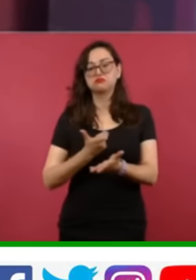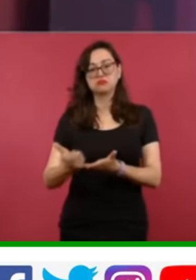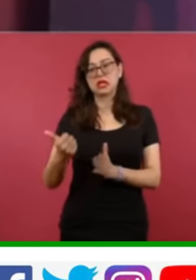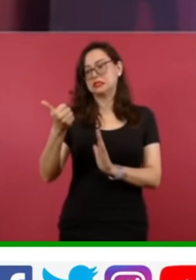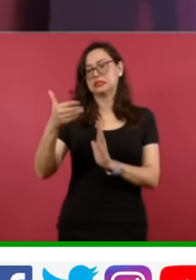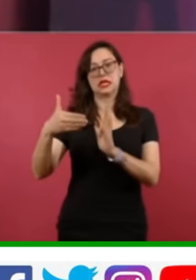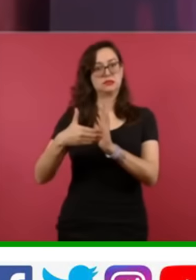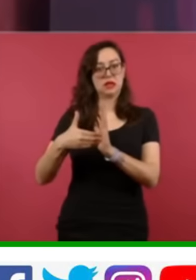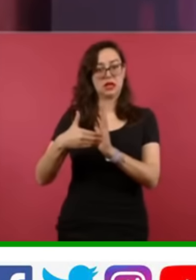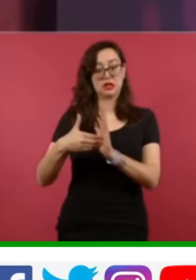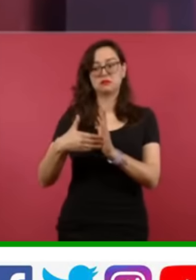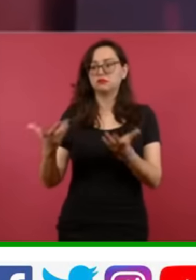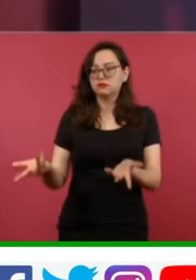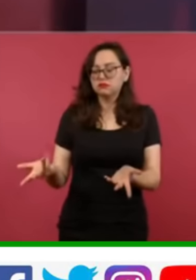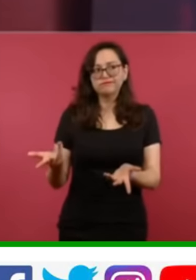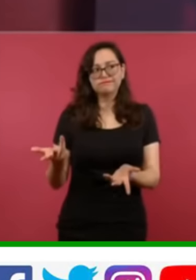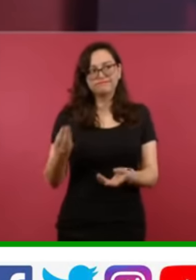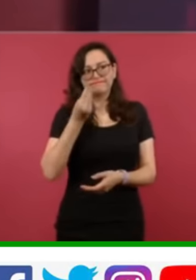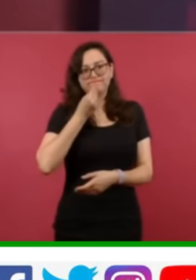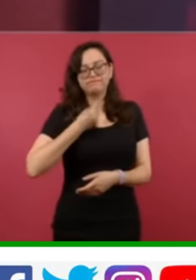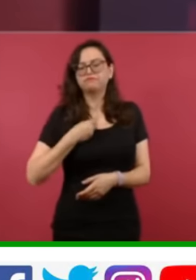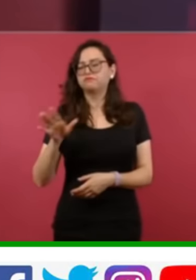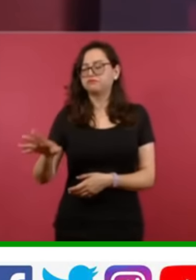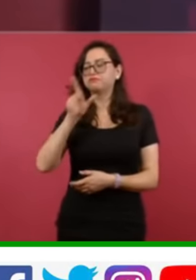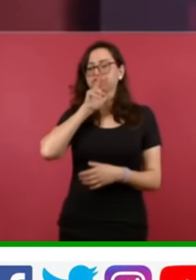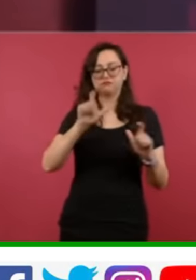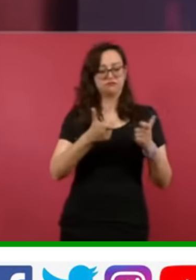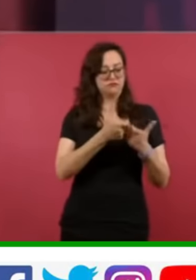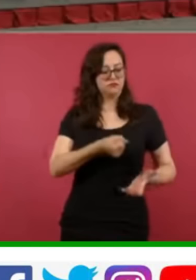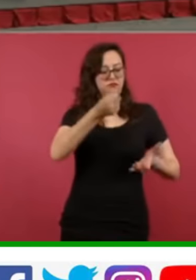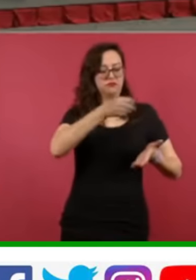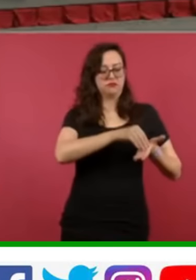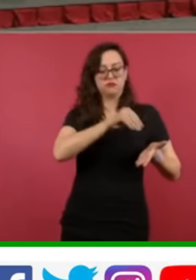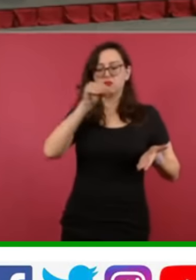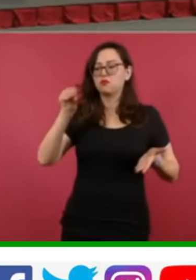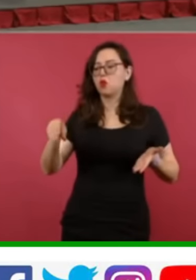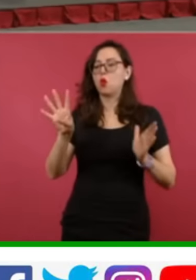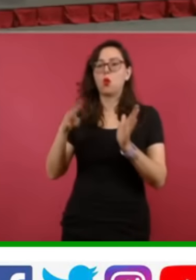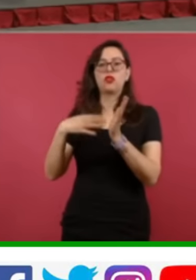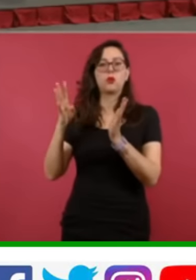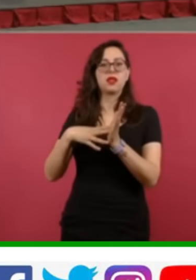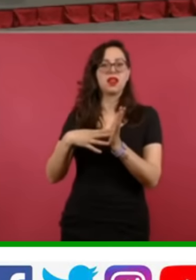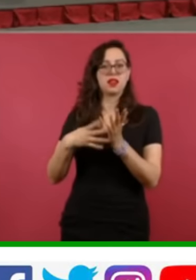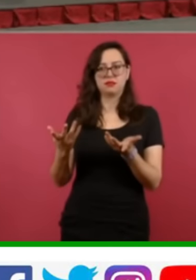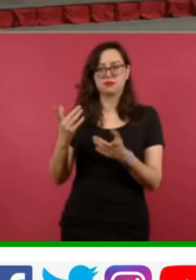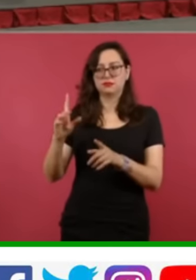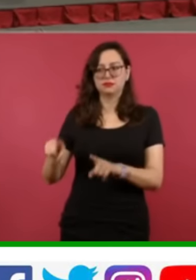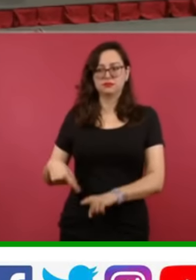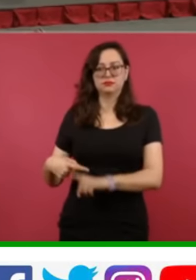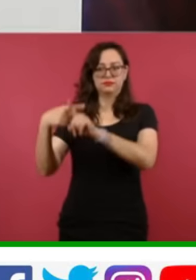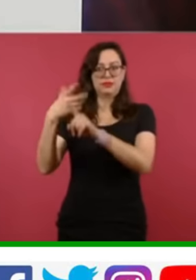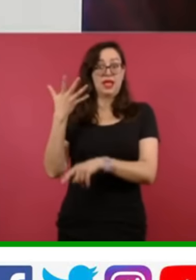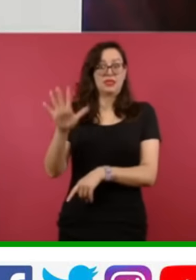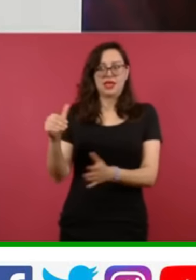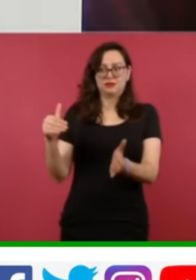falta para que entonces se vaya con los 10 mil millones, los 10 mil pesos. Para esto es que se forma el Fondo